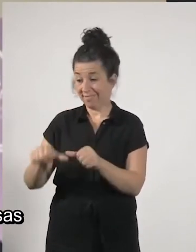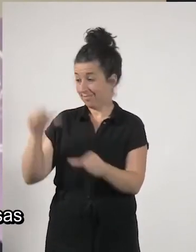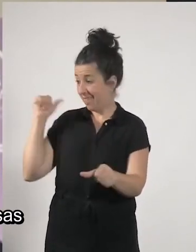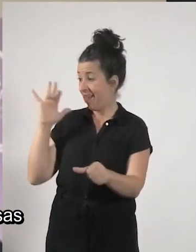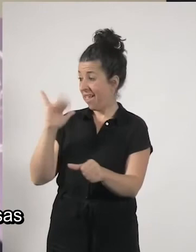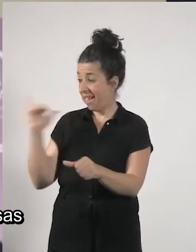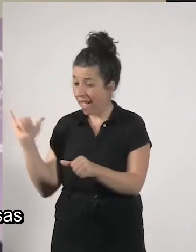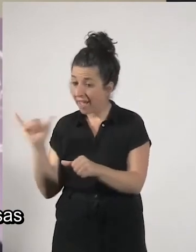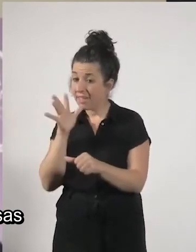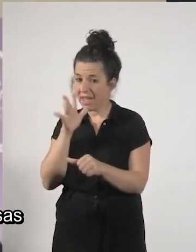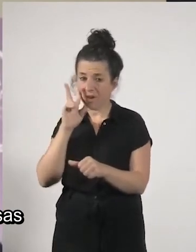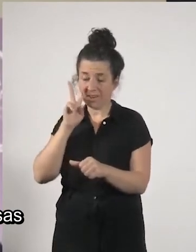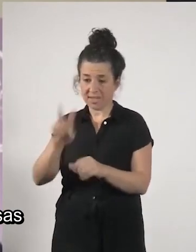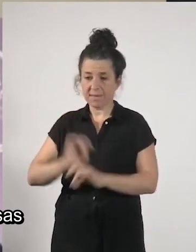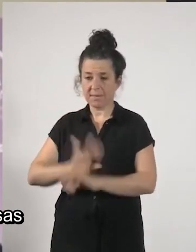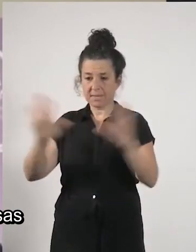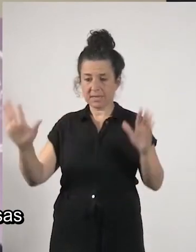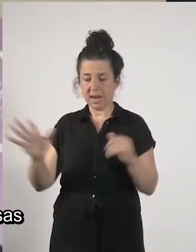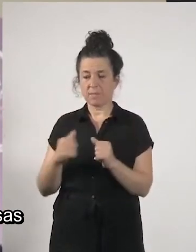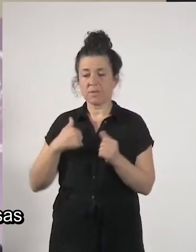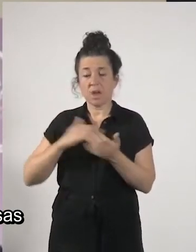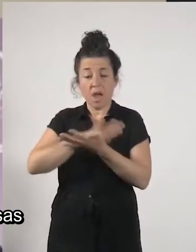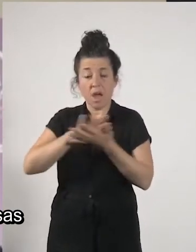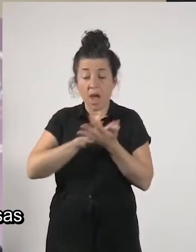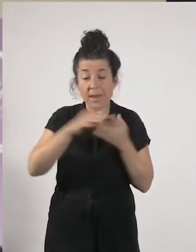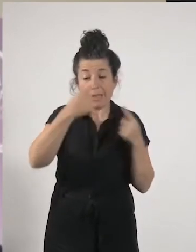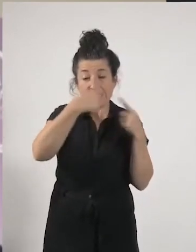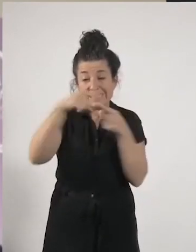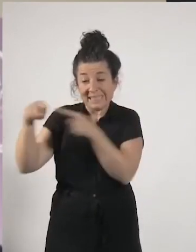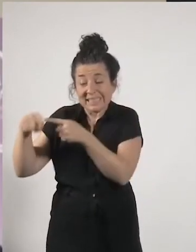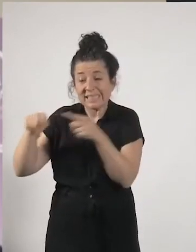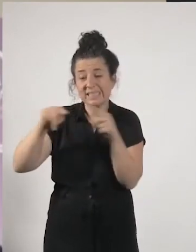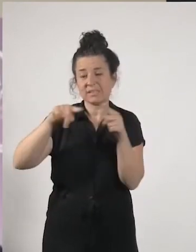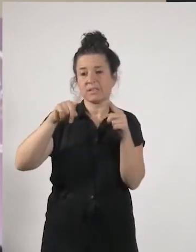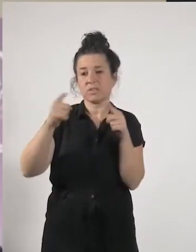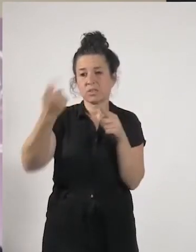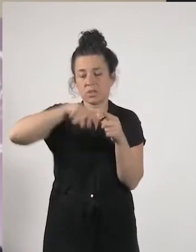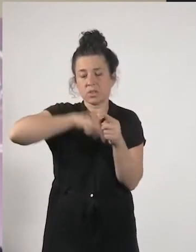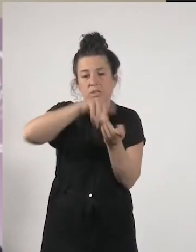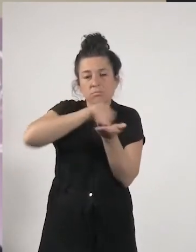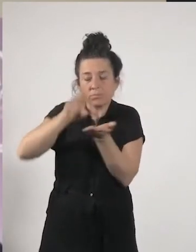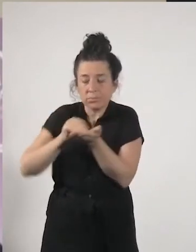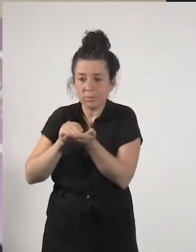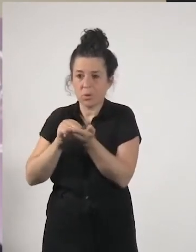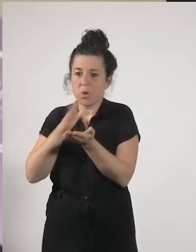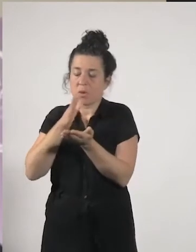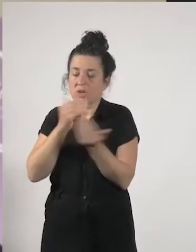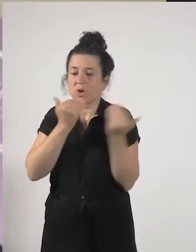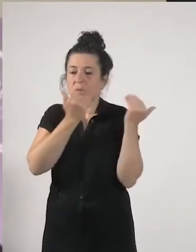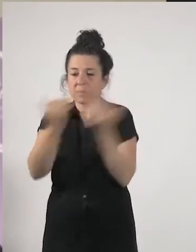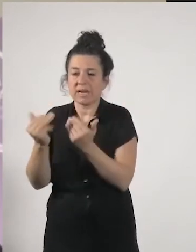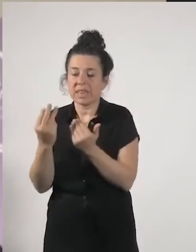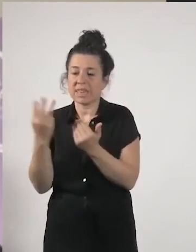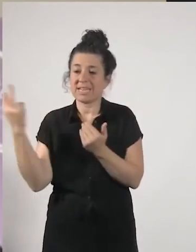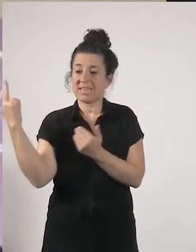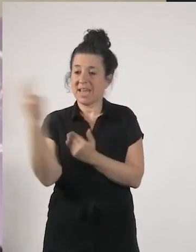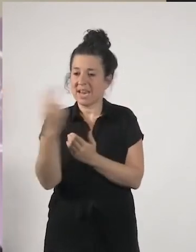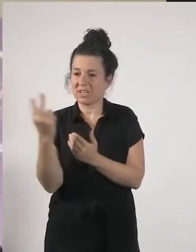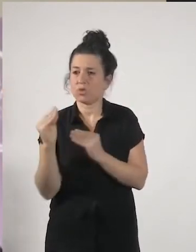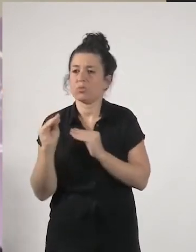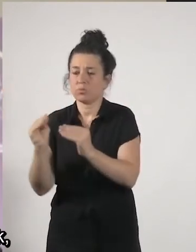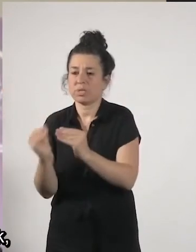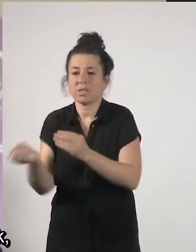y han comentado muchísimas cosas de las que hemos tomado nota y en este sentido mil gracias a María Mertxe por vuestras